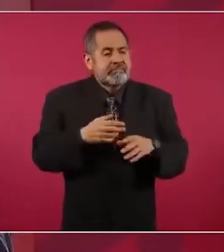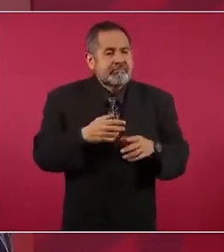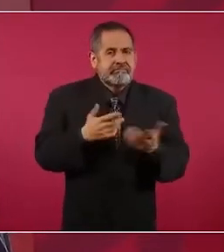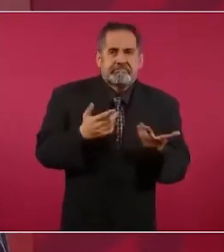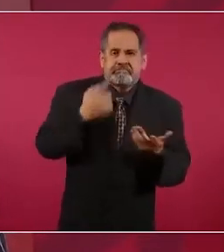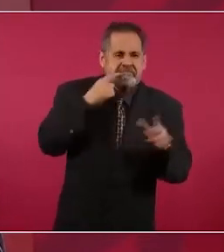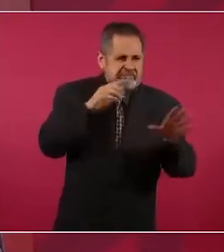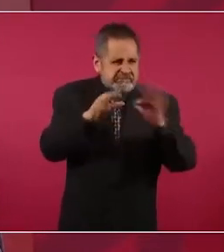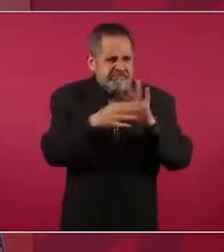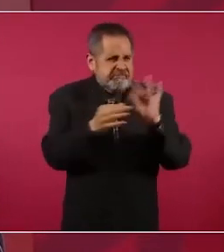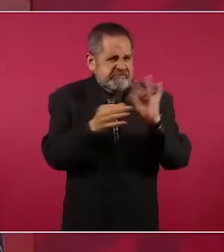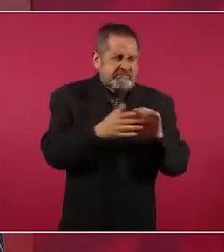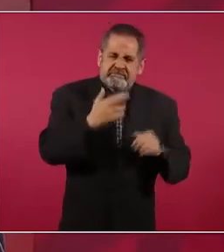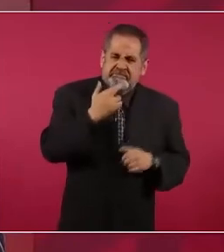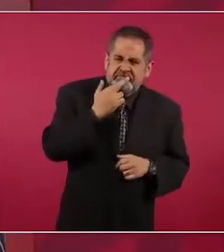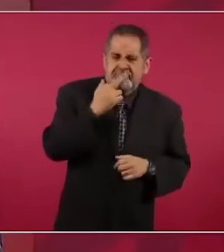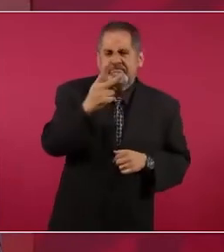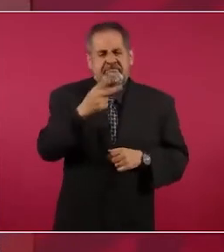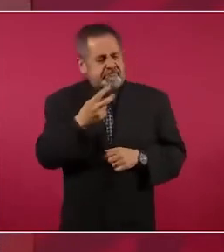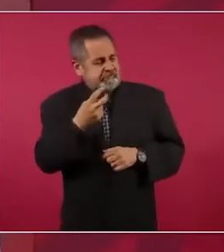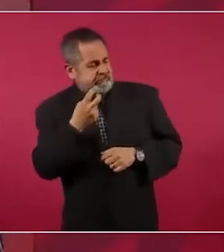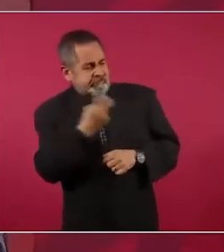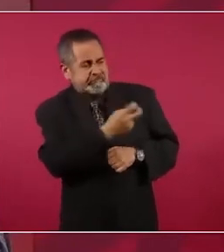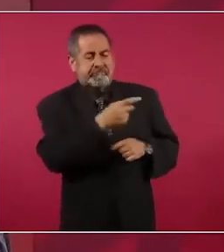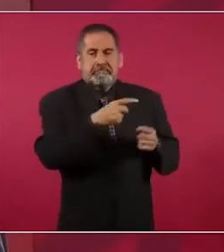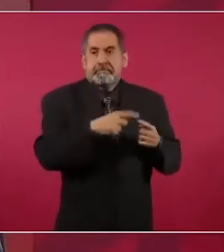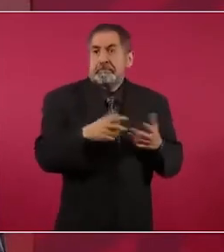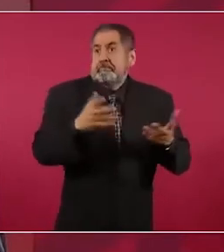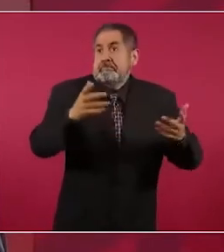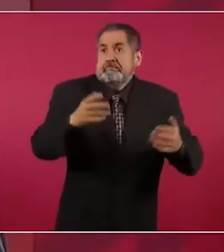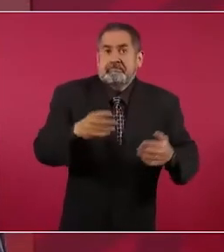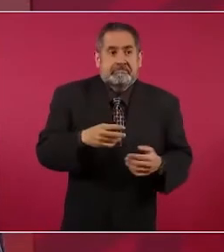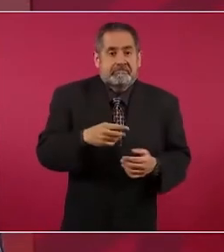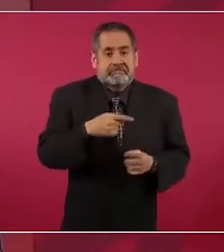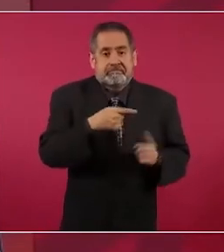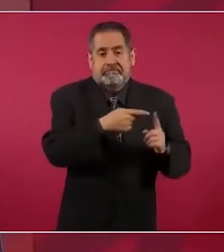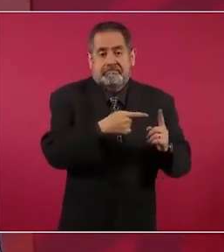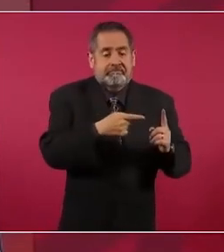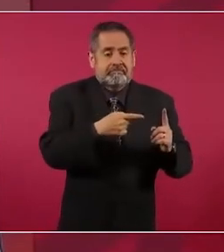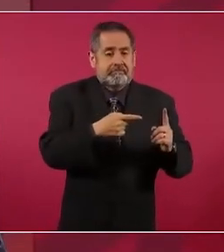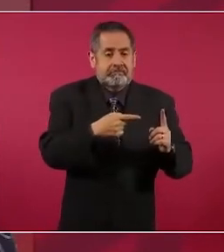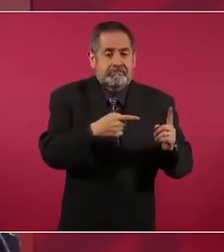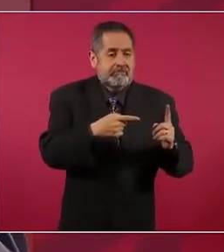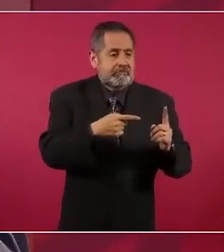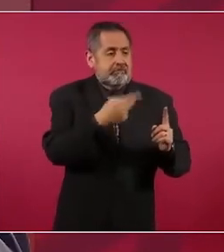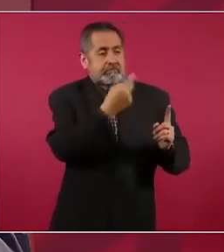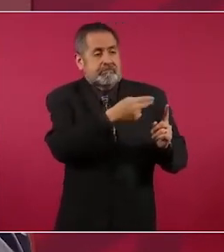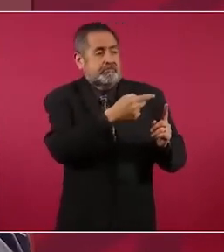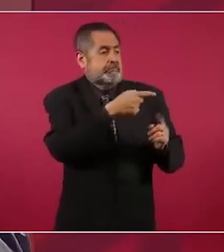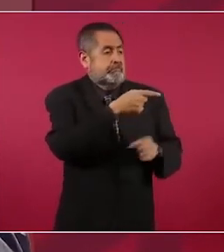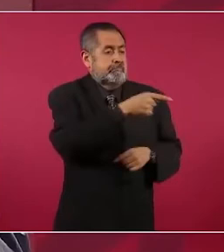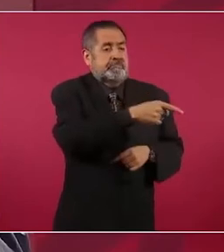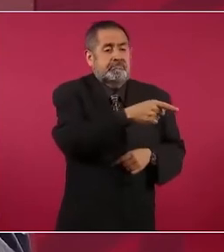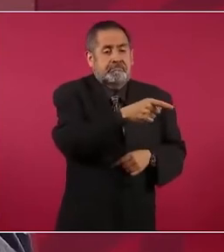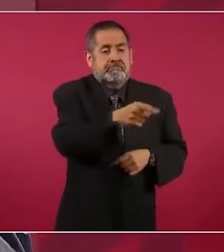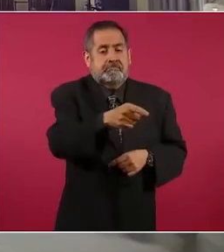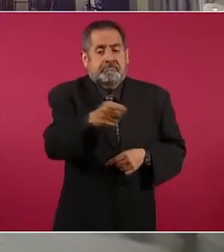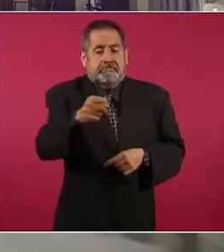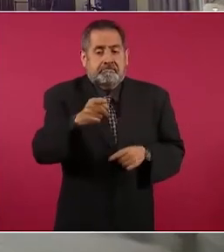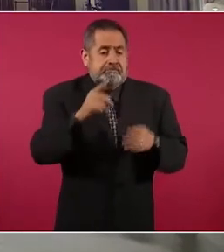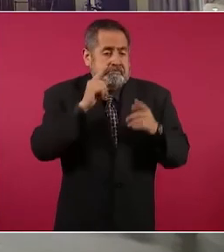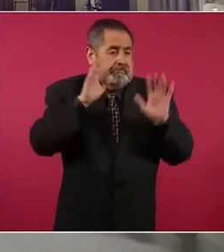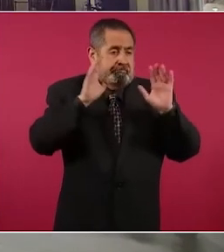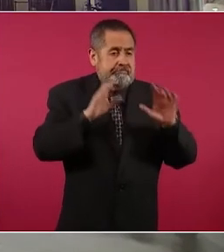va a ser fulano, mengano o perengano.